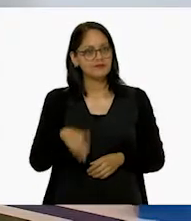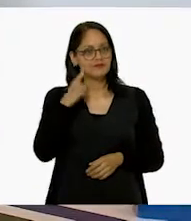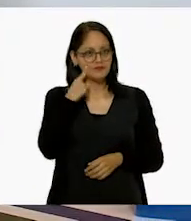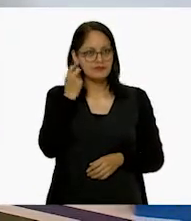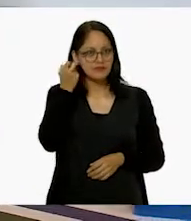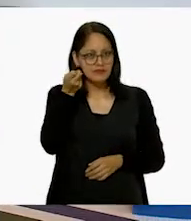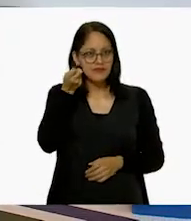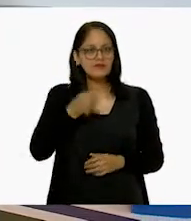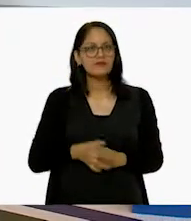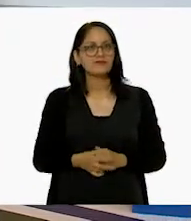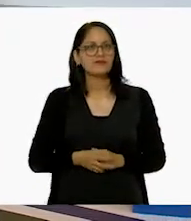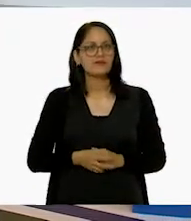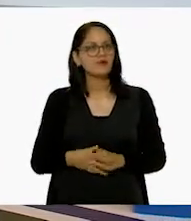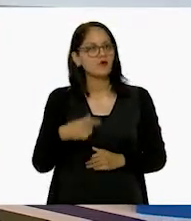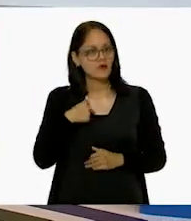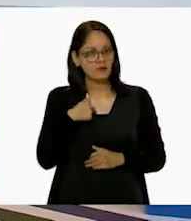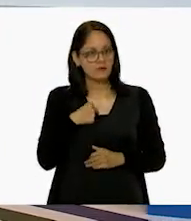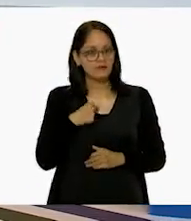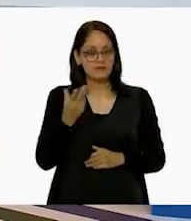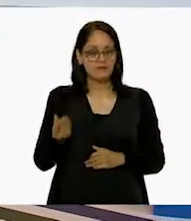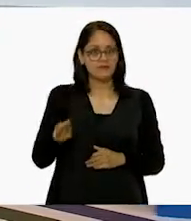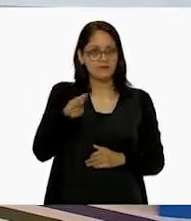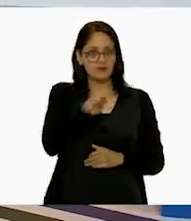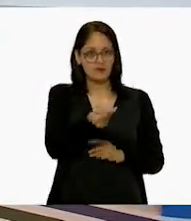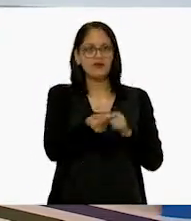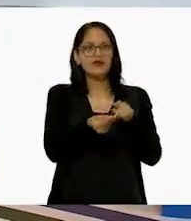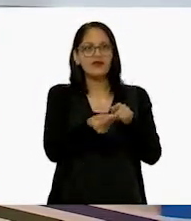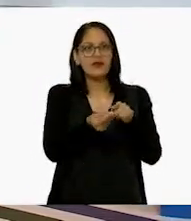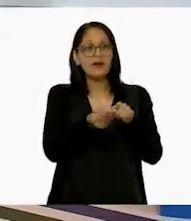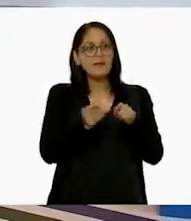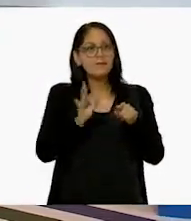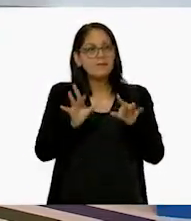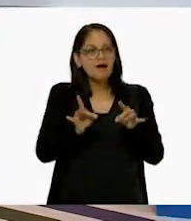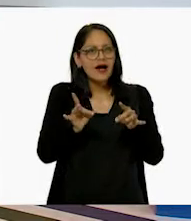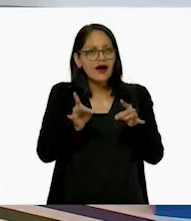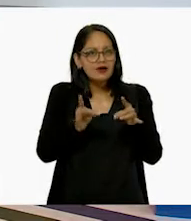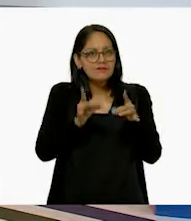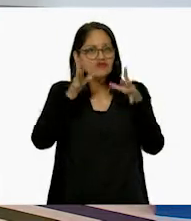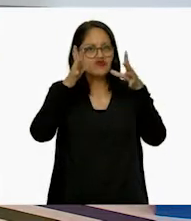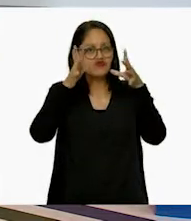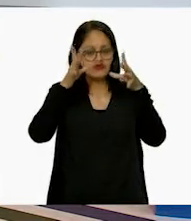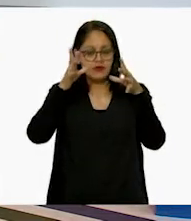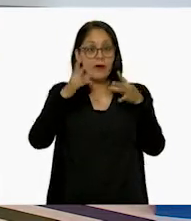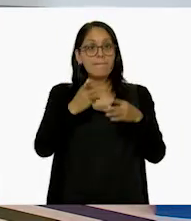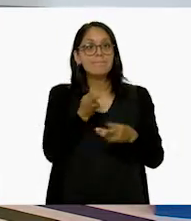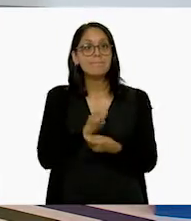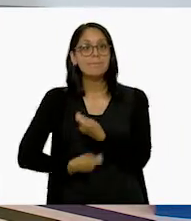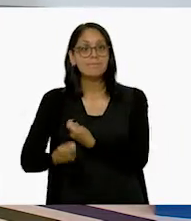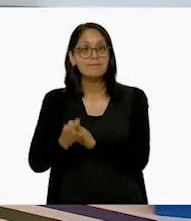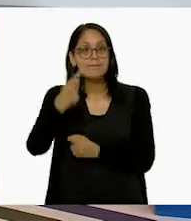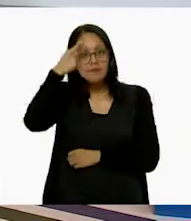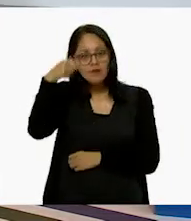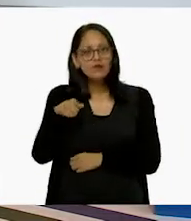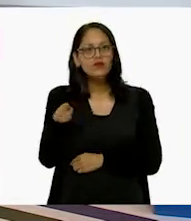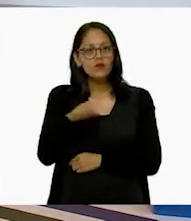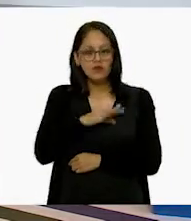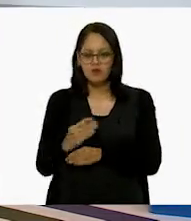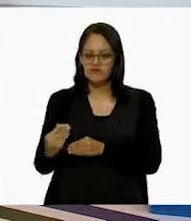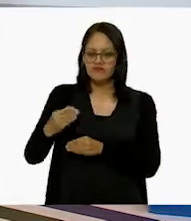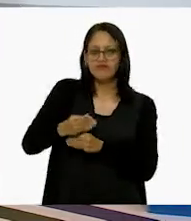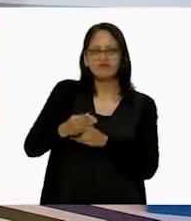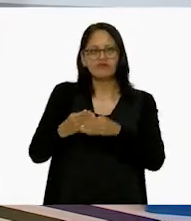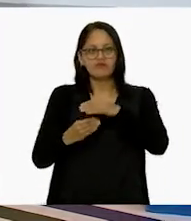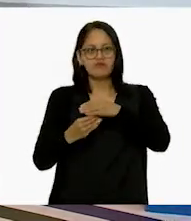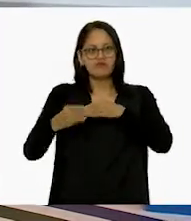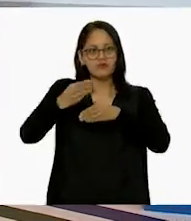esto yo te voy a pasar un poquito de mi magia para que tú puedas poner estos palitos encima de otros y que no se